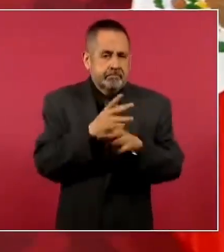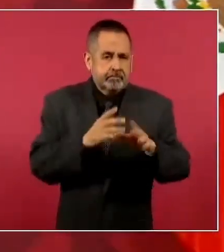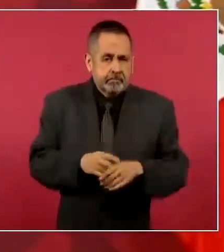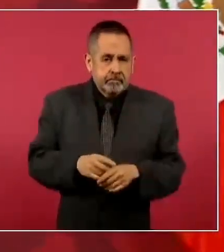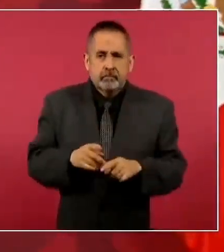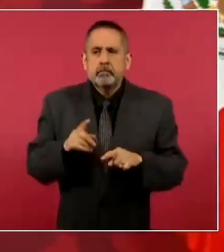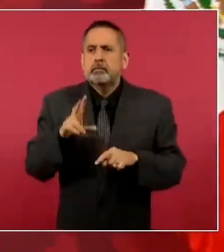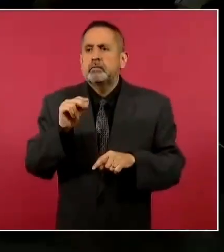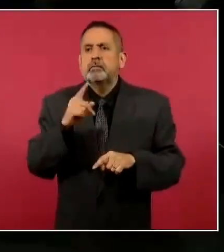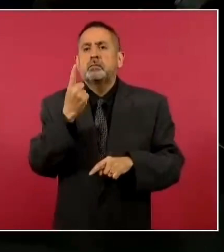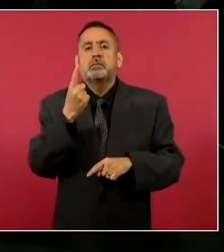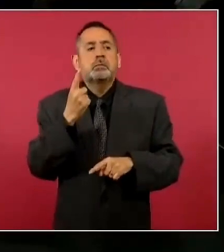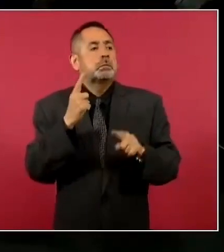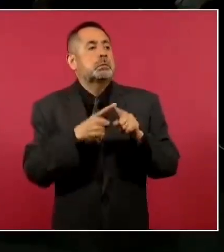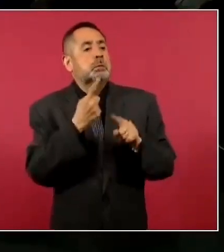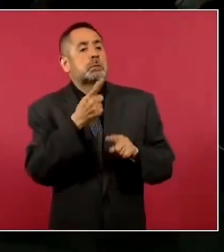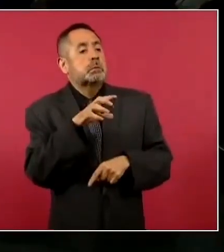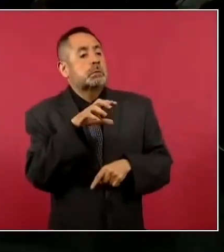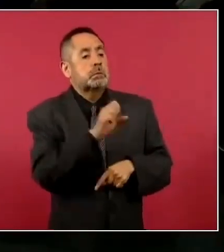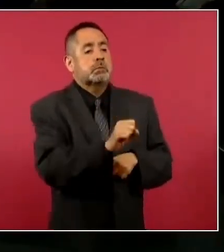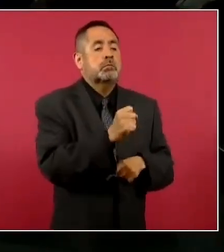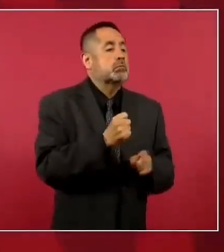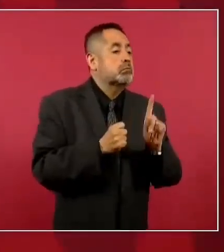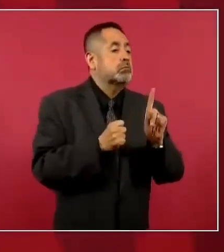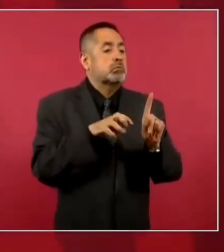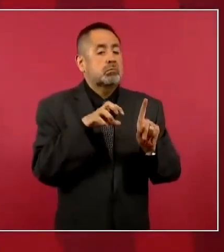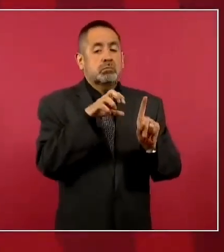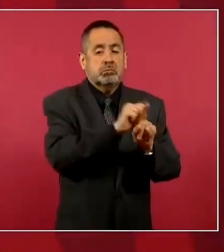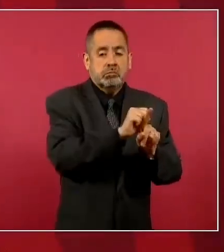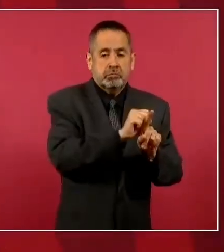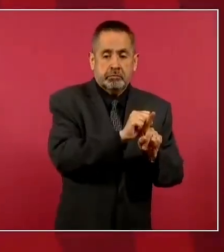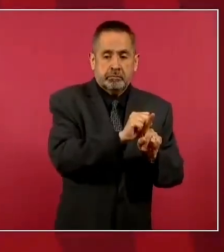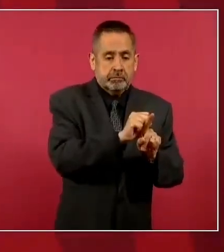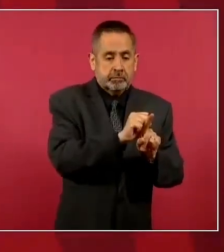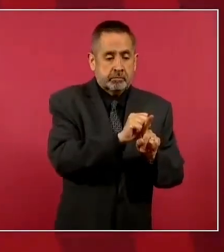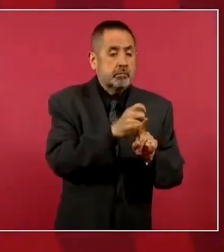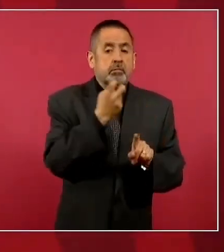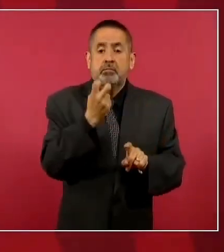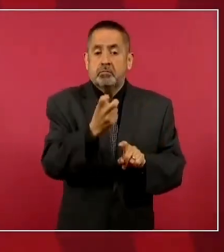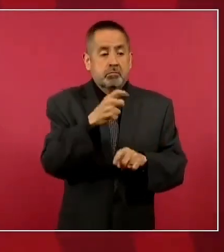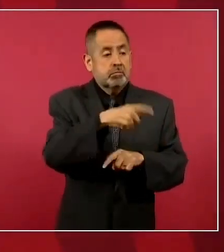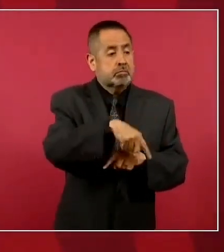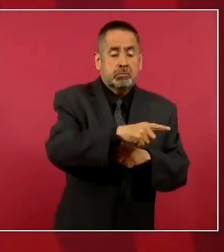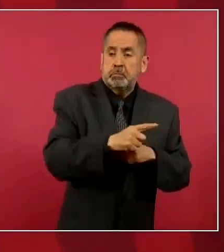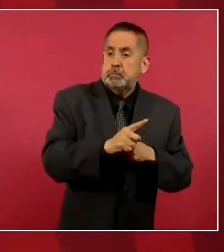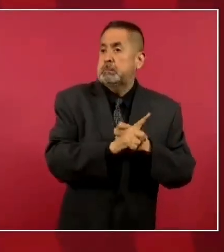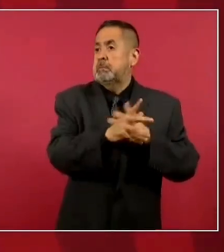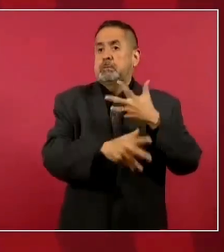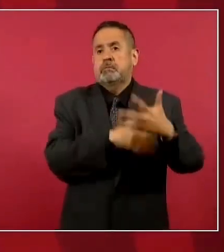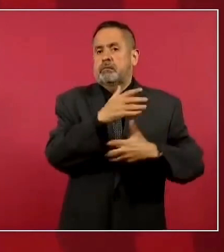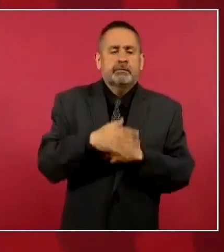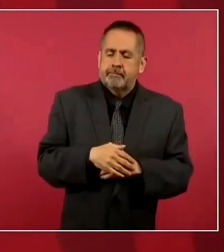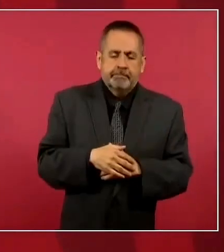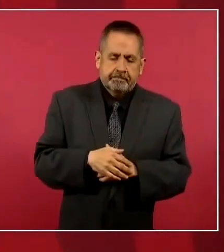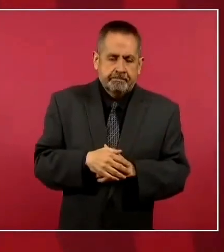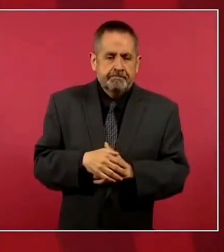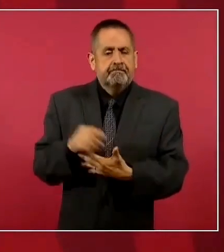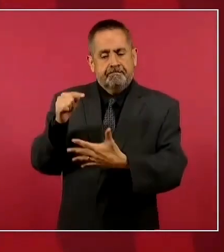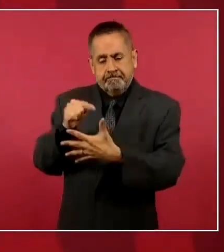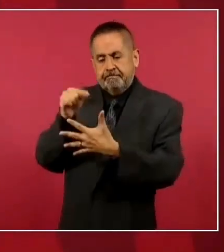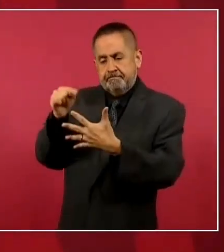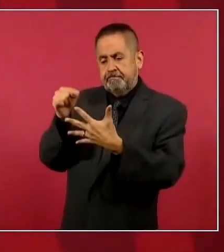por la detención sólo de un presunto